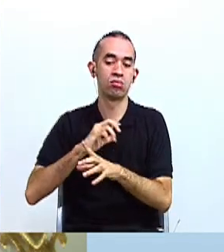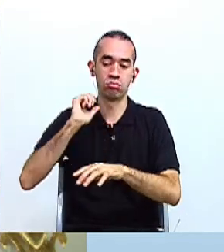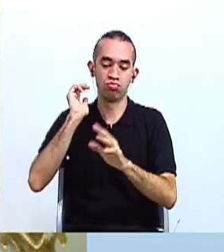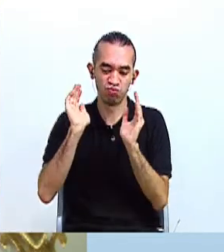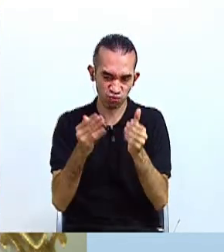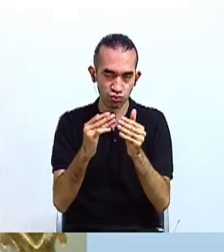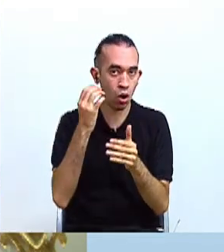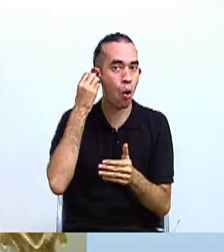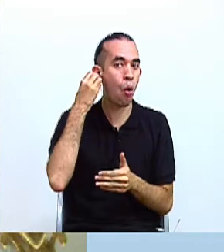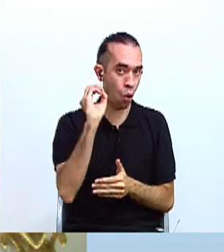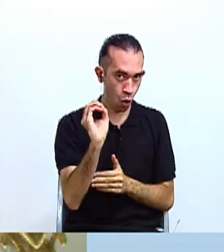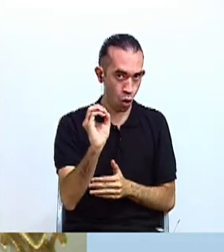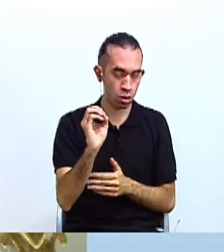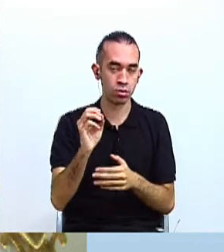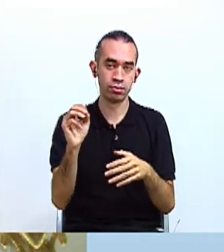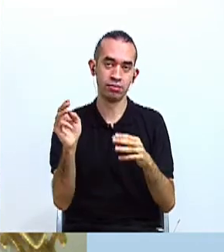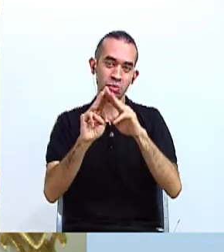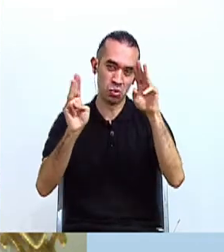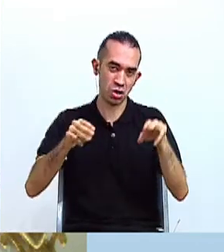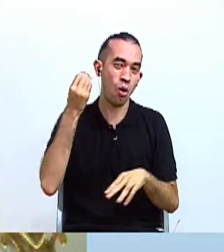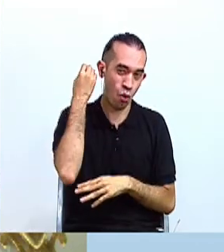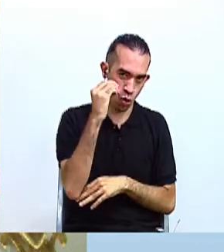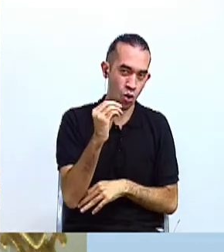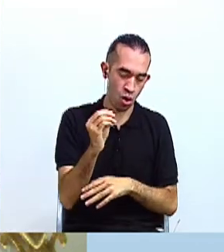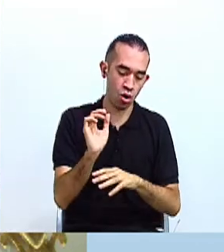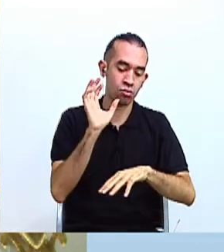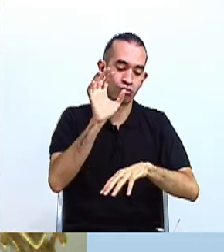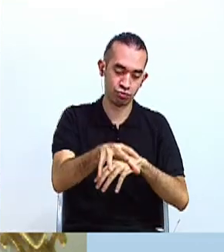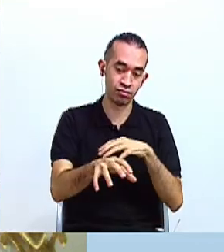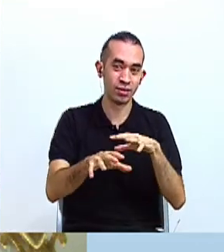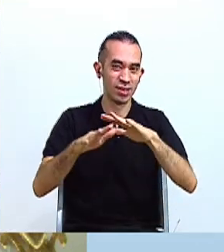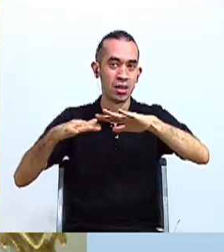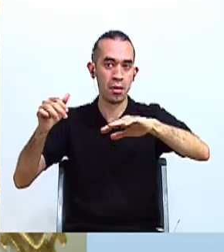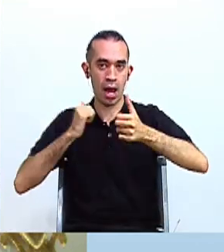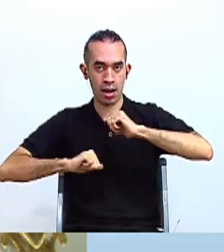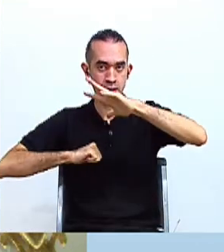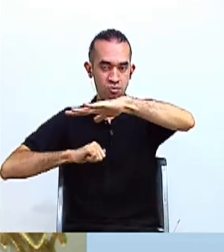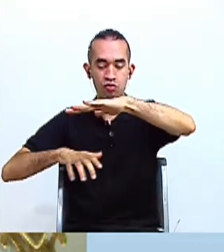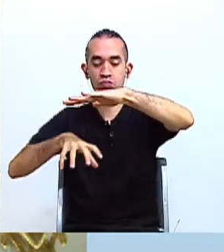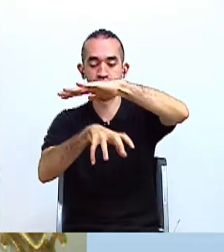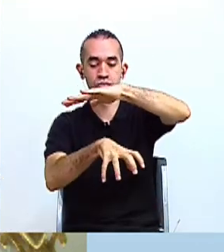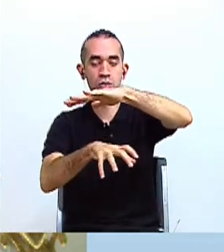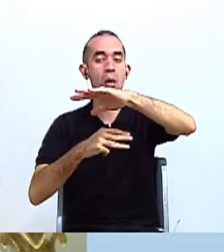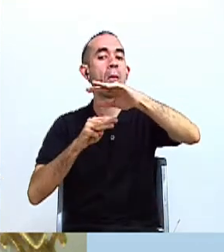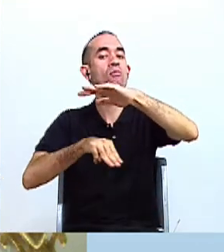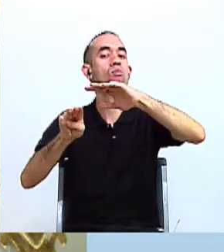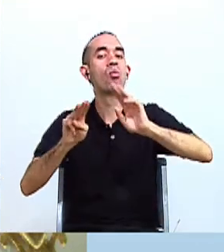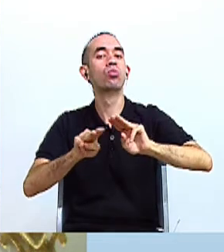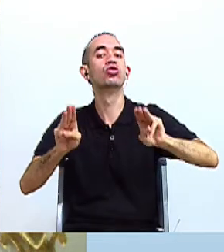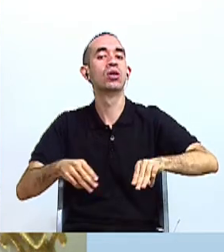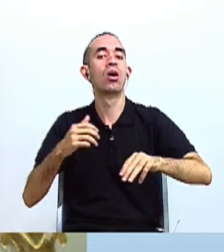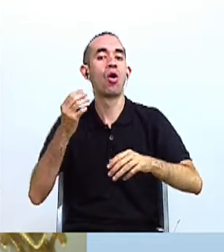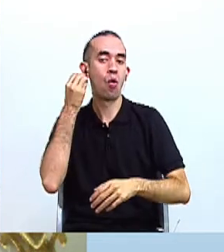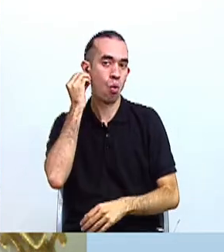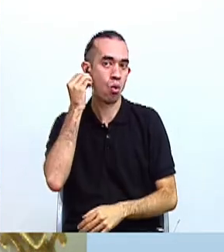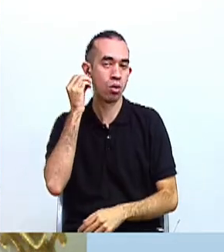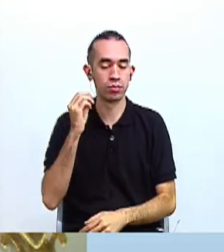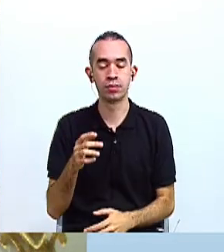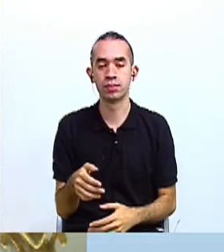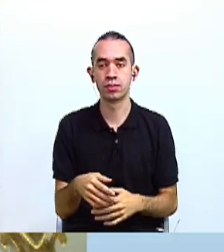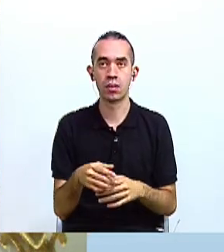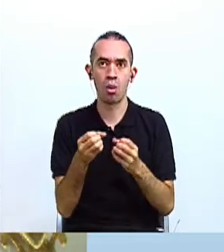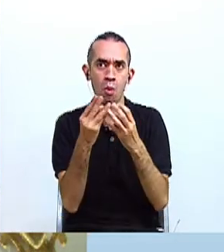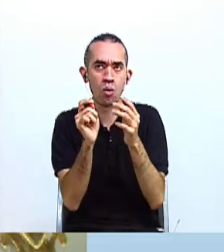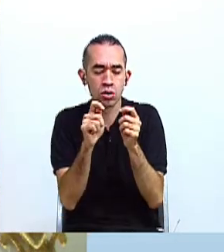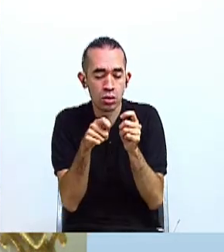conocido también como el Museo de Oro. Extraordinaria las cantidades de piezas que podemos apreciar ahí, diseñadas de una forma